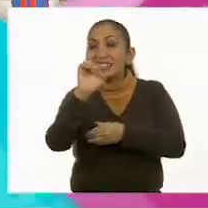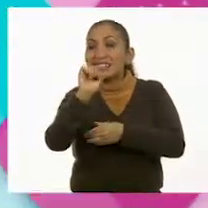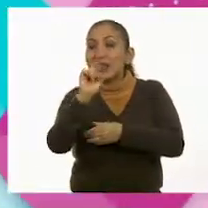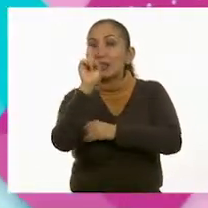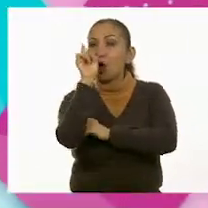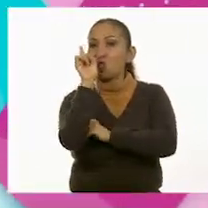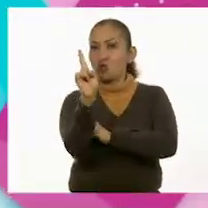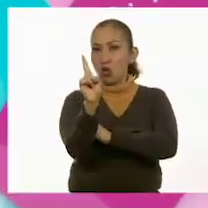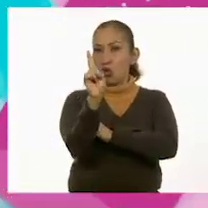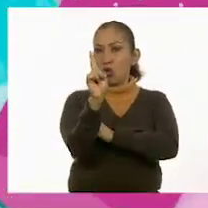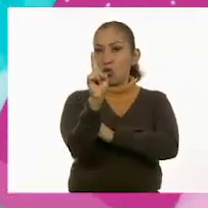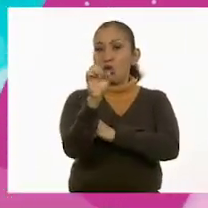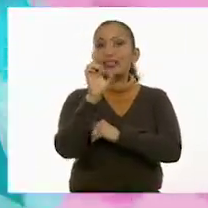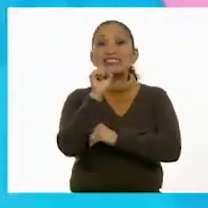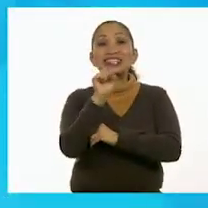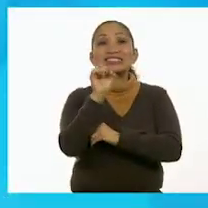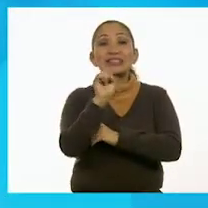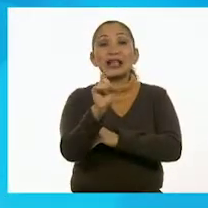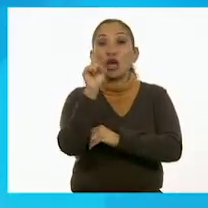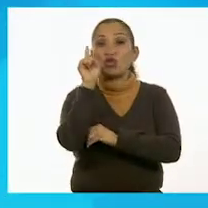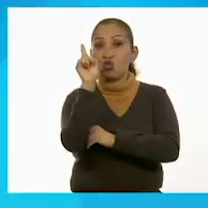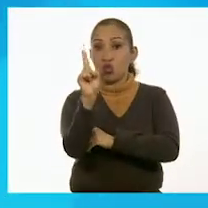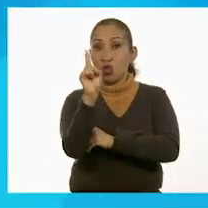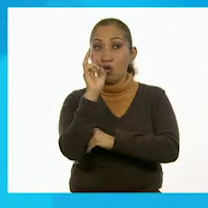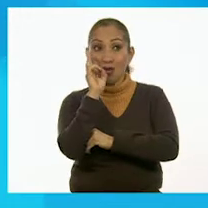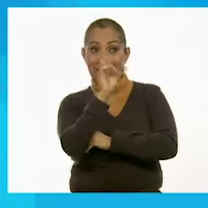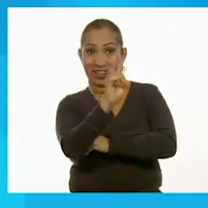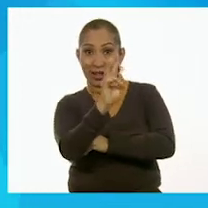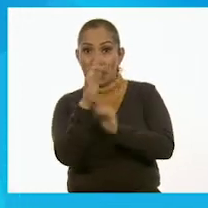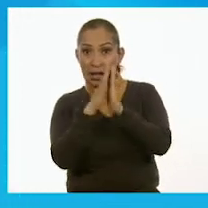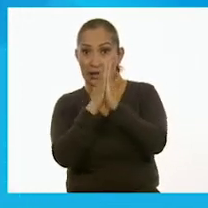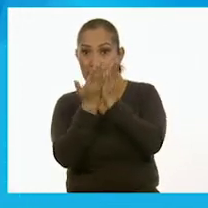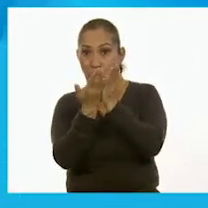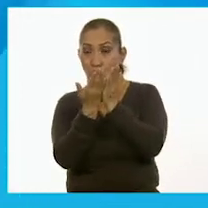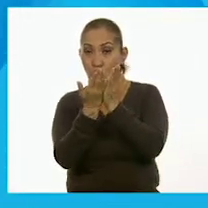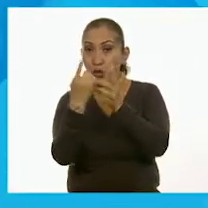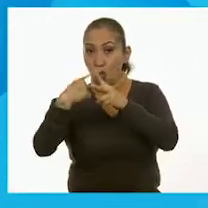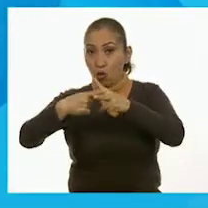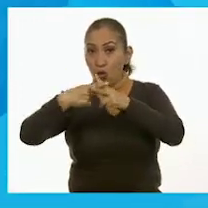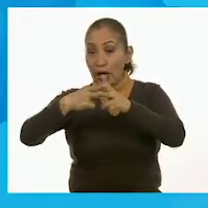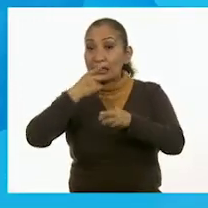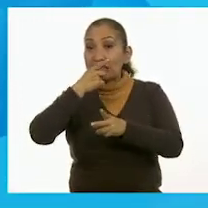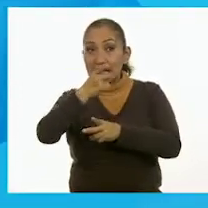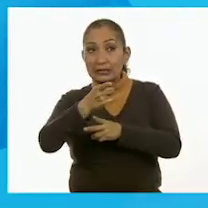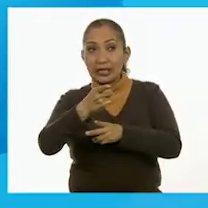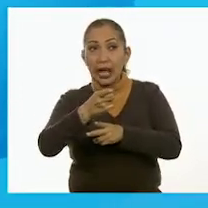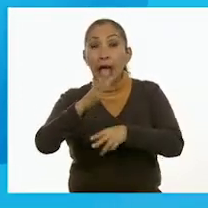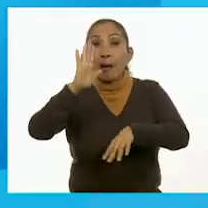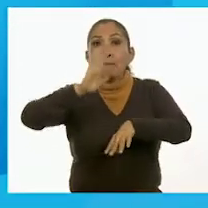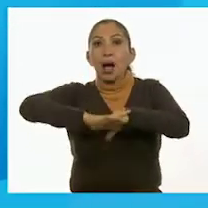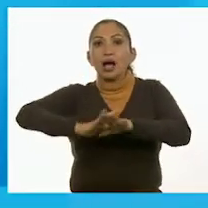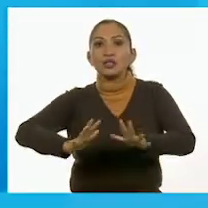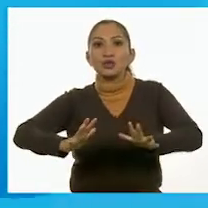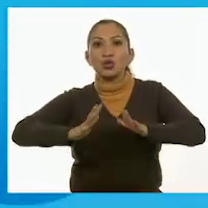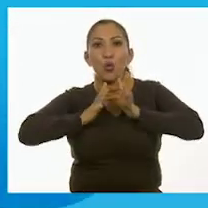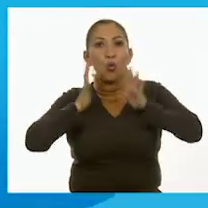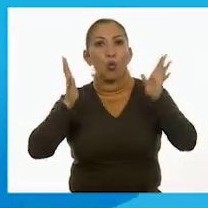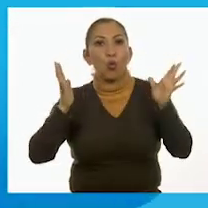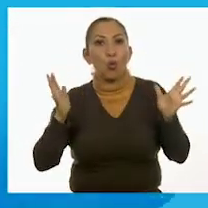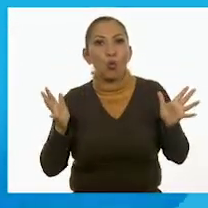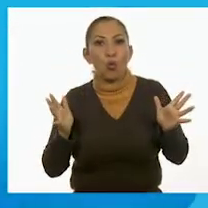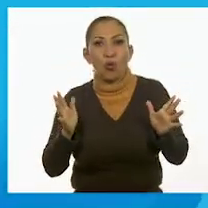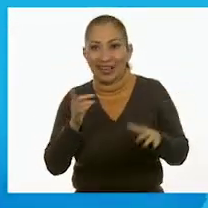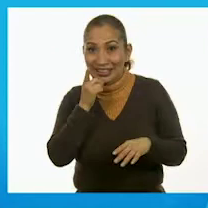Página 61. Página 61 de nuestro libro de matemáticas que dice Más sorpresas. Más